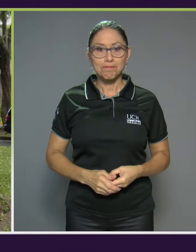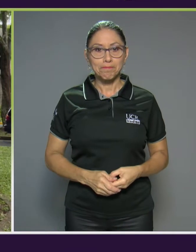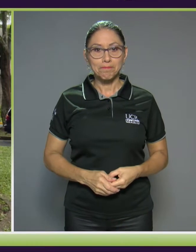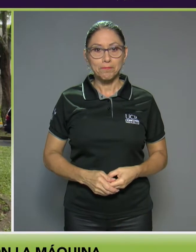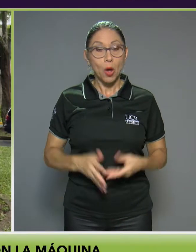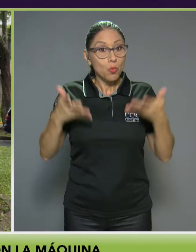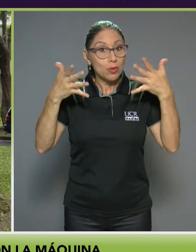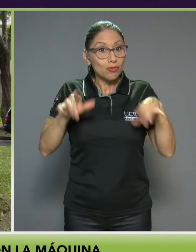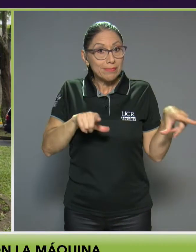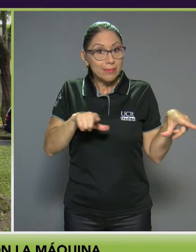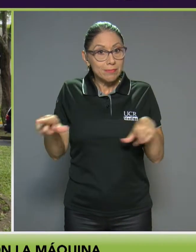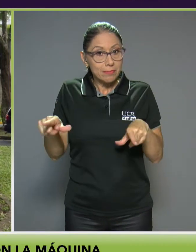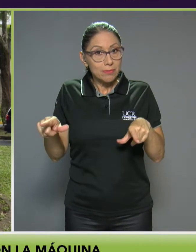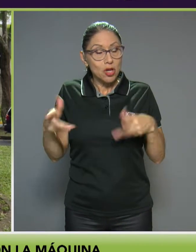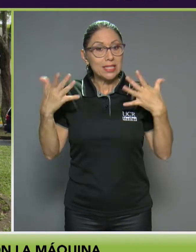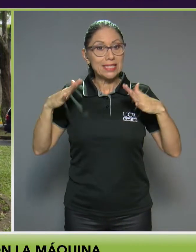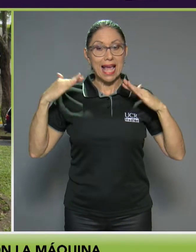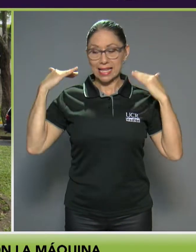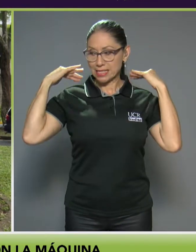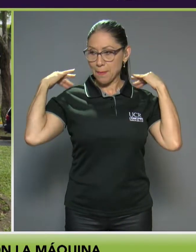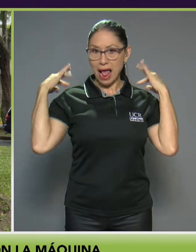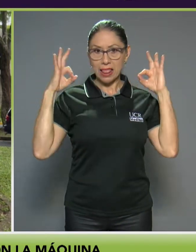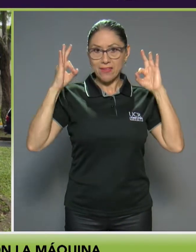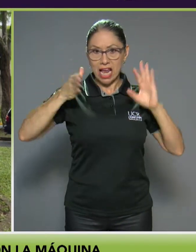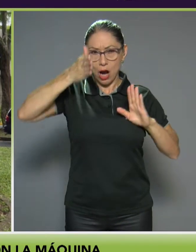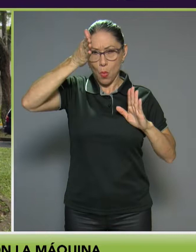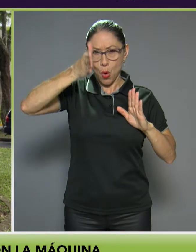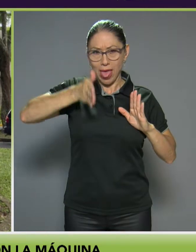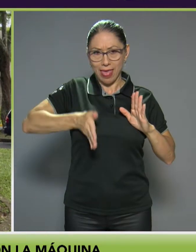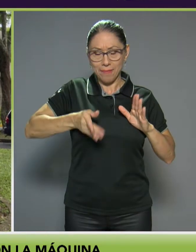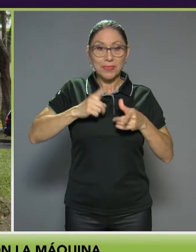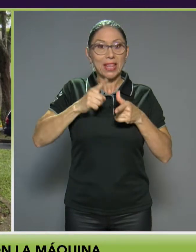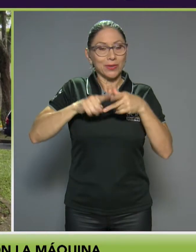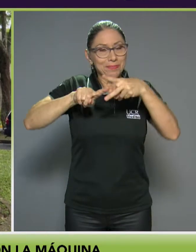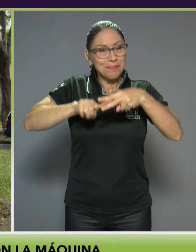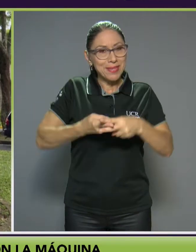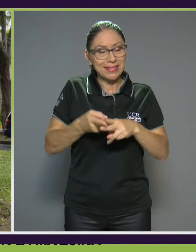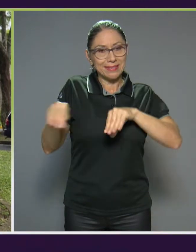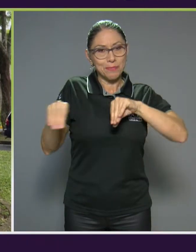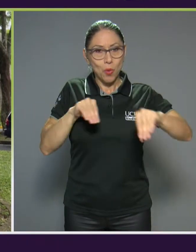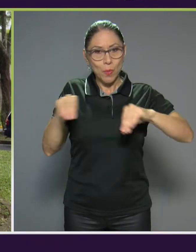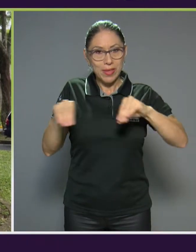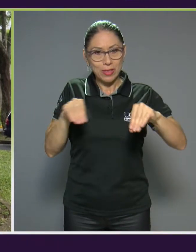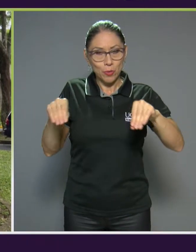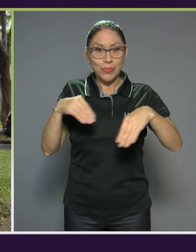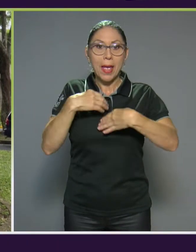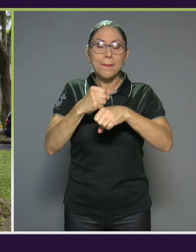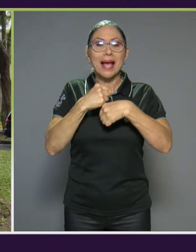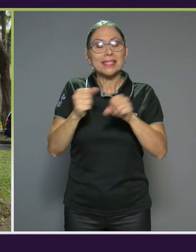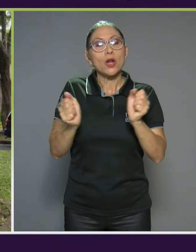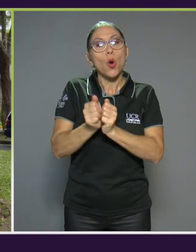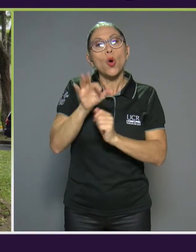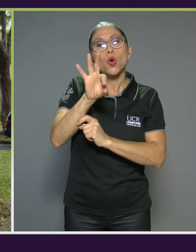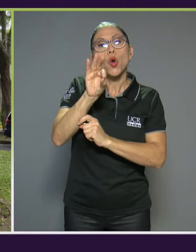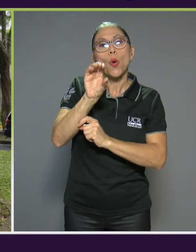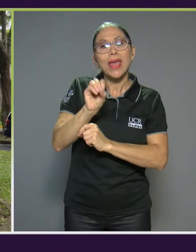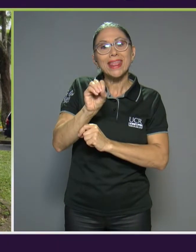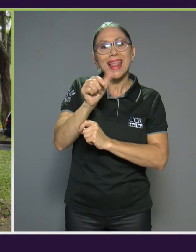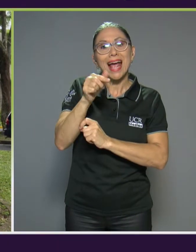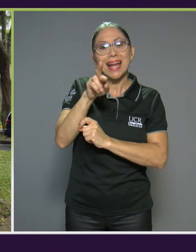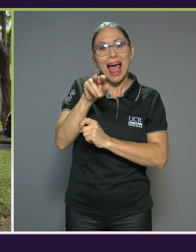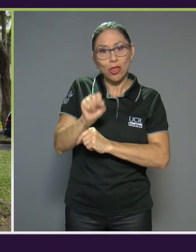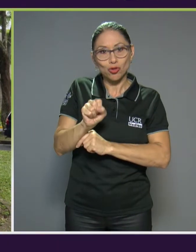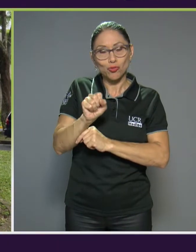Una vez que estén en posición y que la espalda esté bien acomodada, van a hacer ejercicio. El ejercicio va a ser con 90 grados desde la cadera.